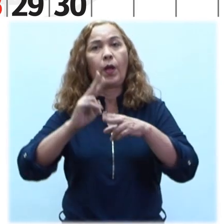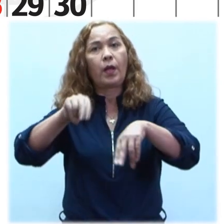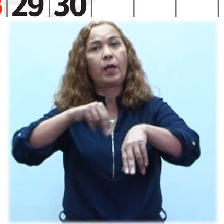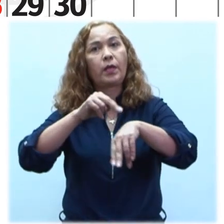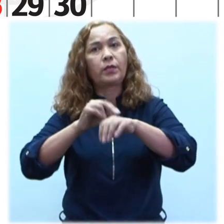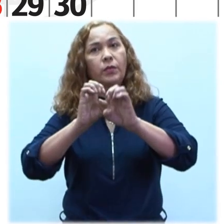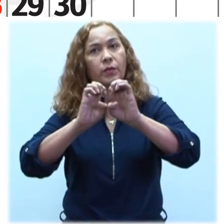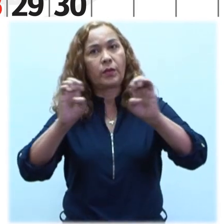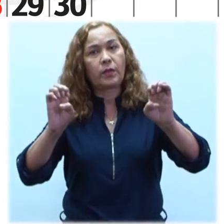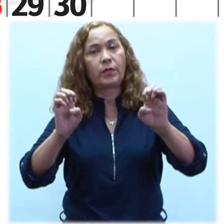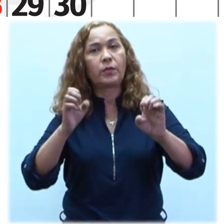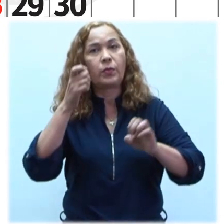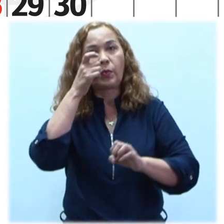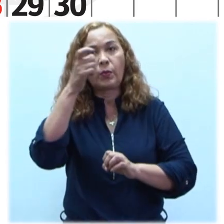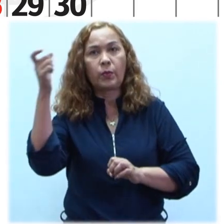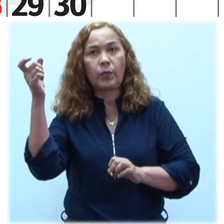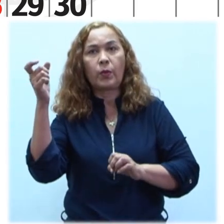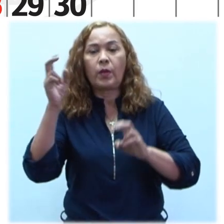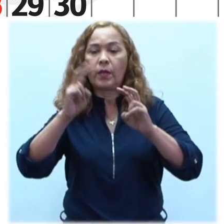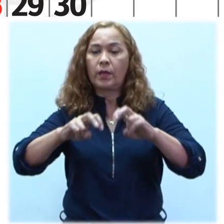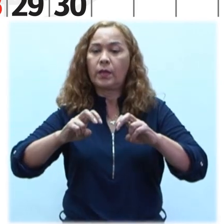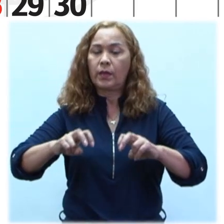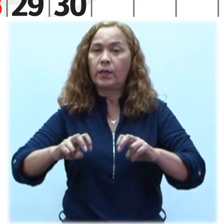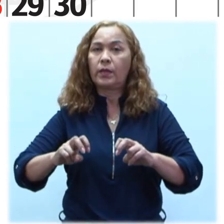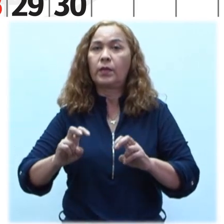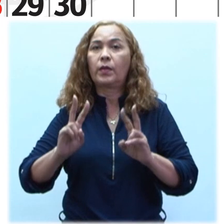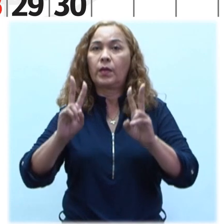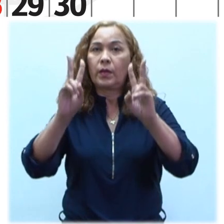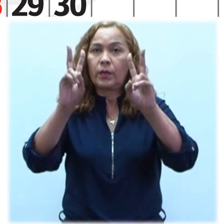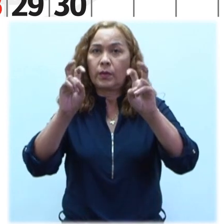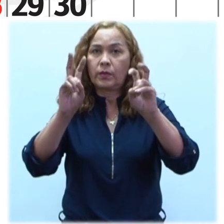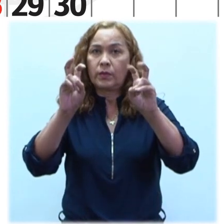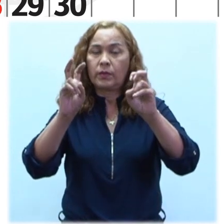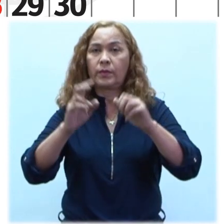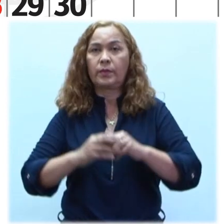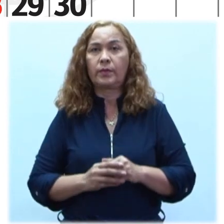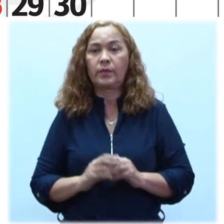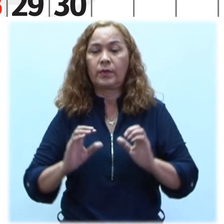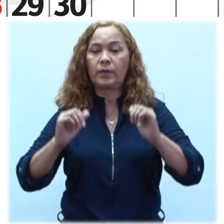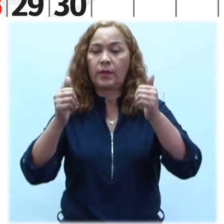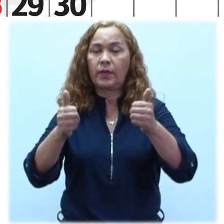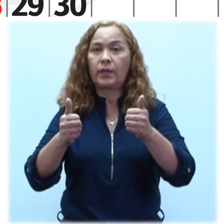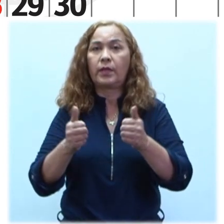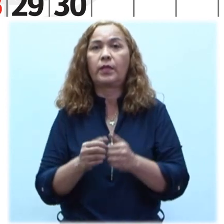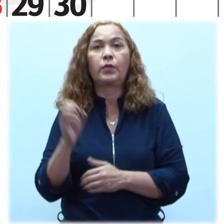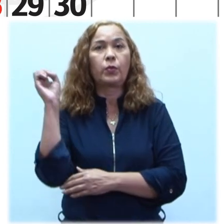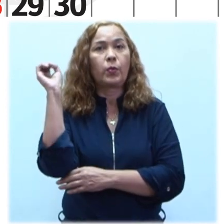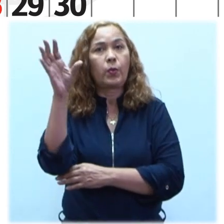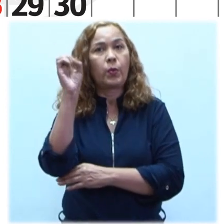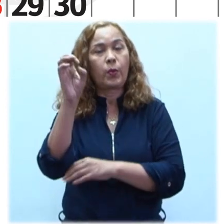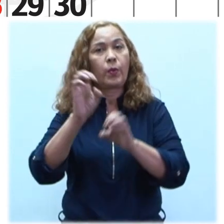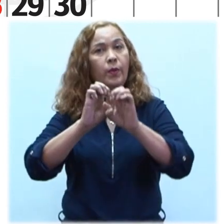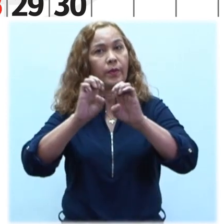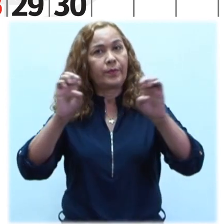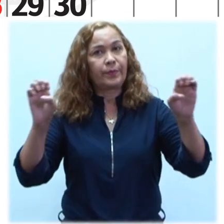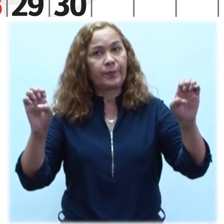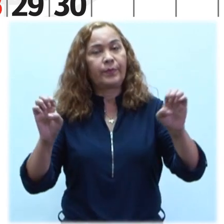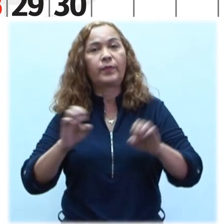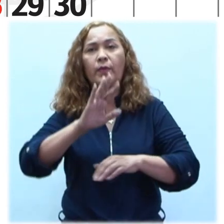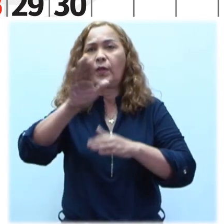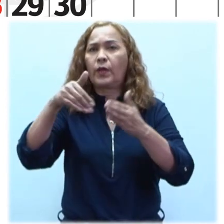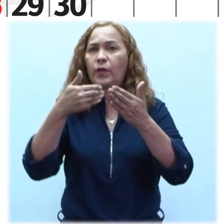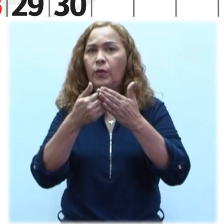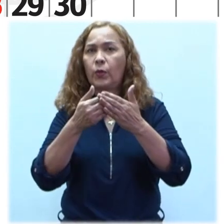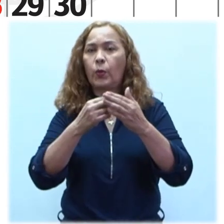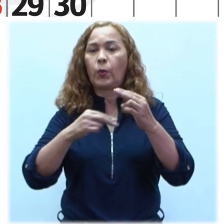Encuentro Nacional de la Educación Popular, Investigaciones e Innovaciones Inicio de Congresos Curriculares